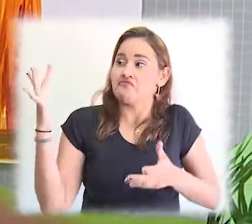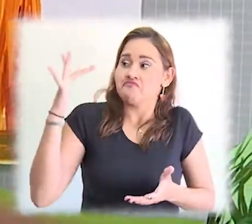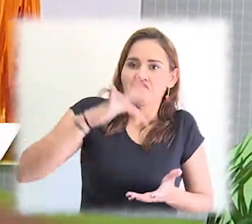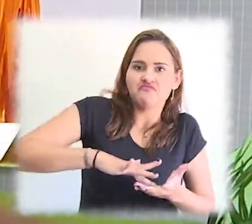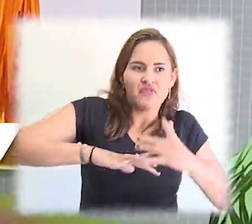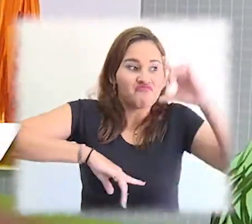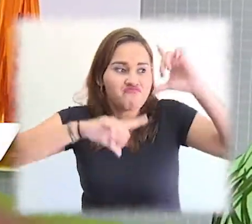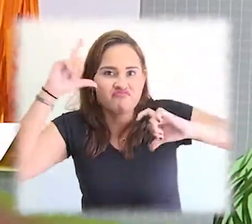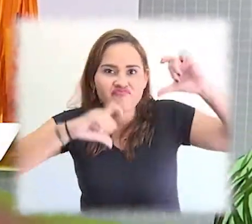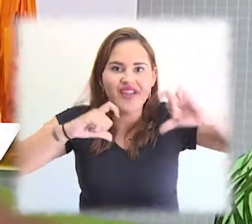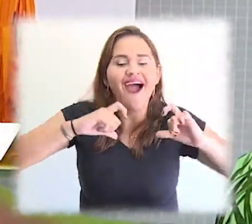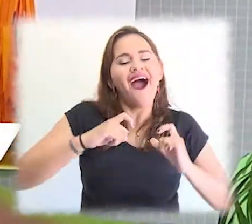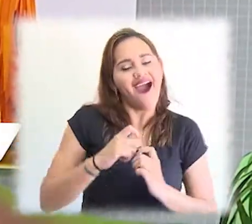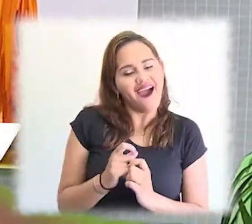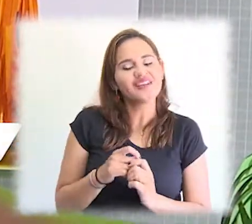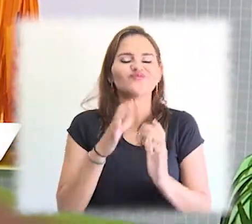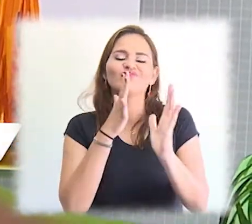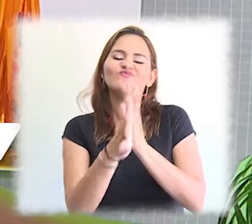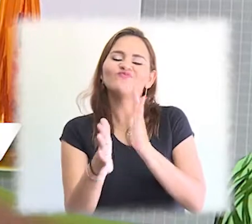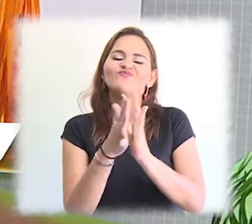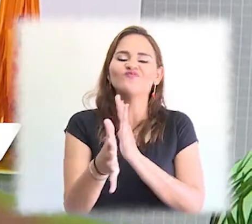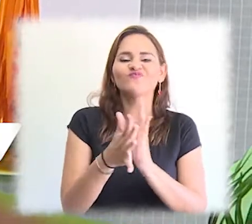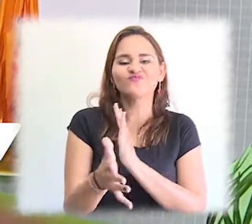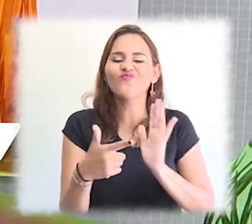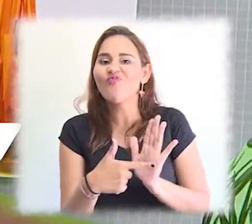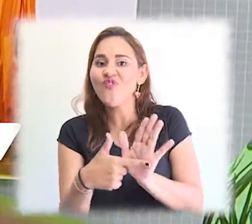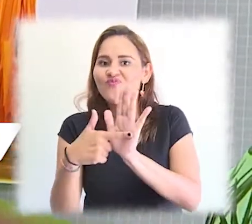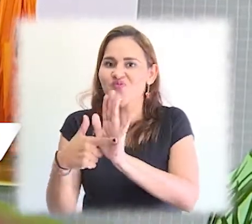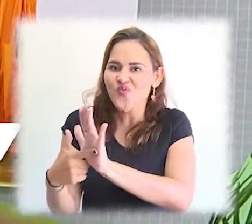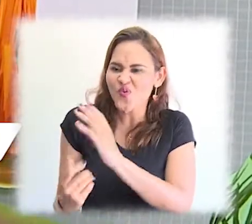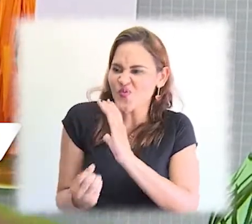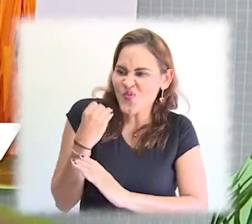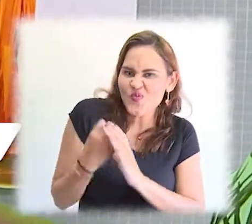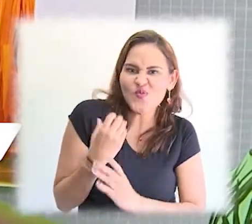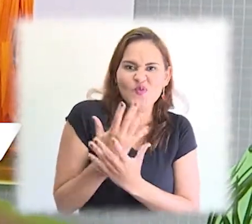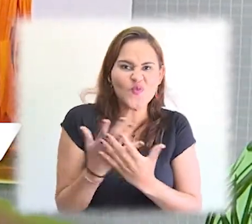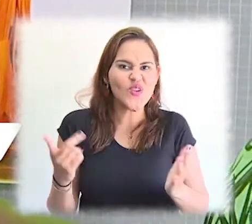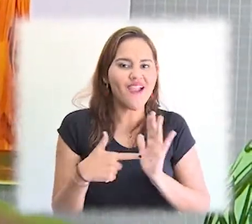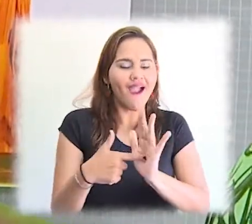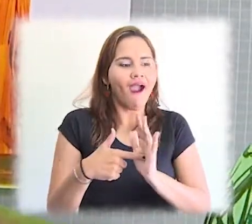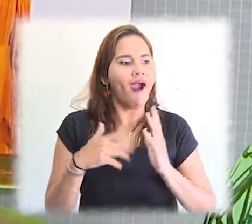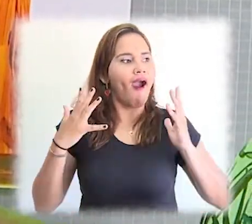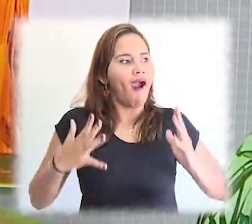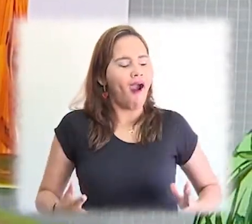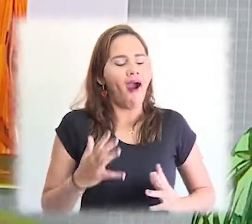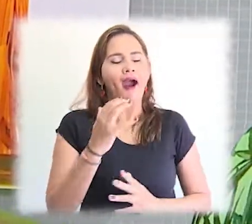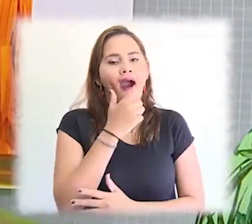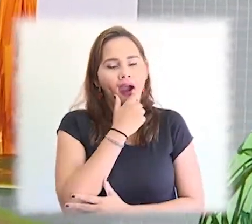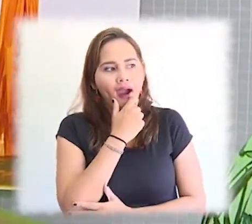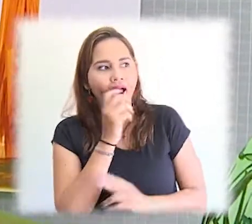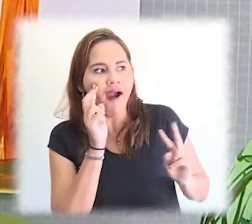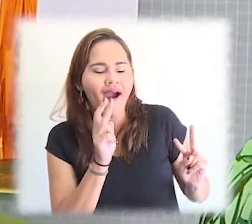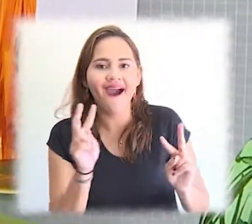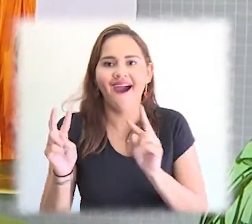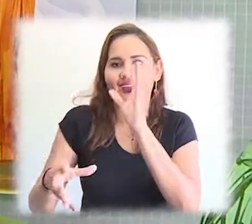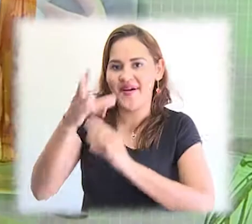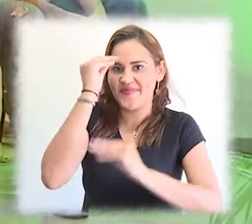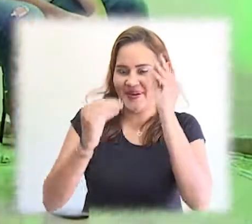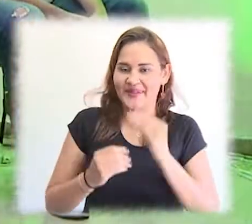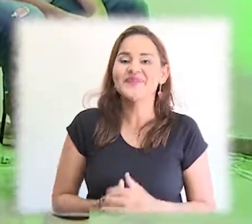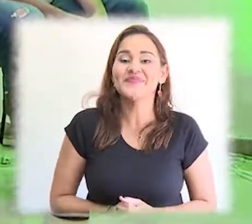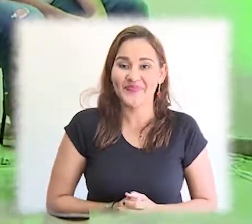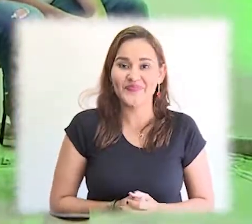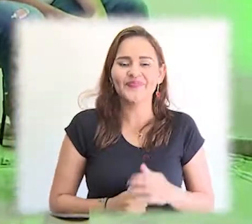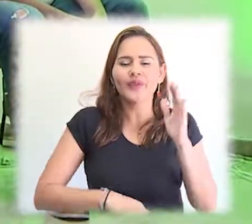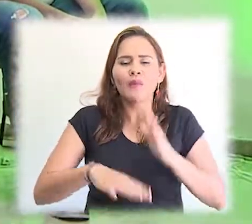co-creación de unos elementos y unos objetos para poder llevar una recordación cada turista que llegue a la Casa Museo.